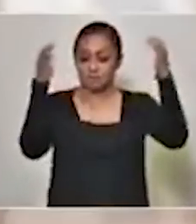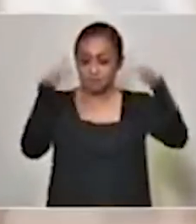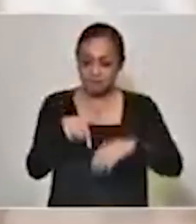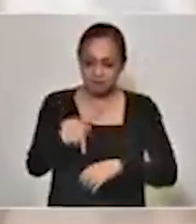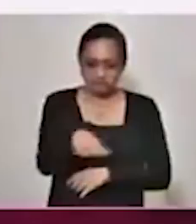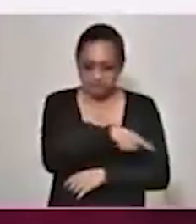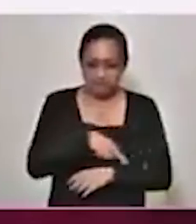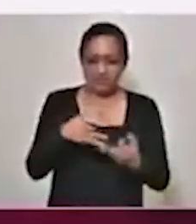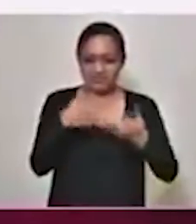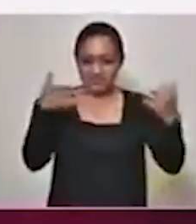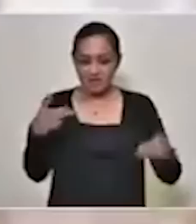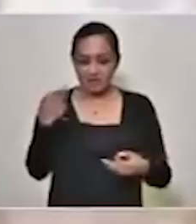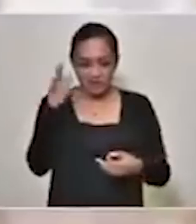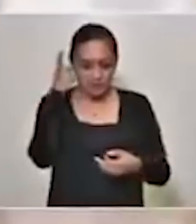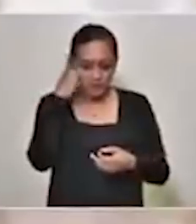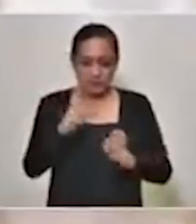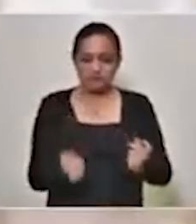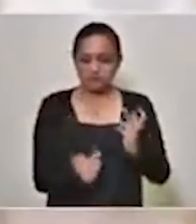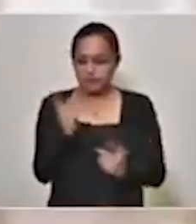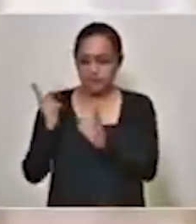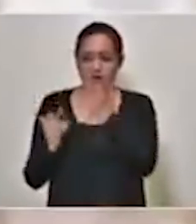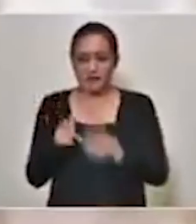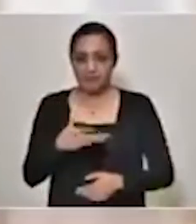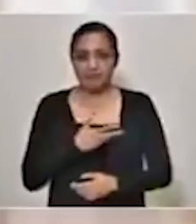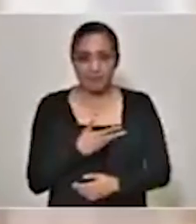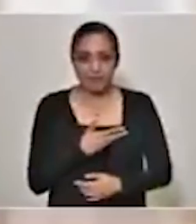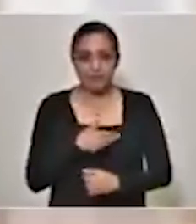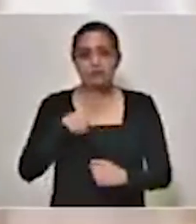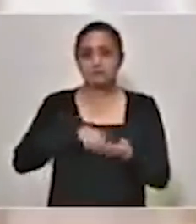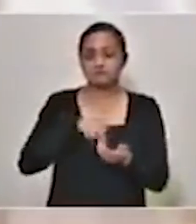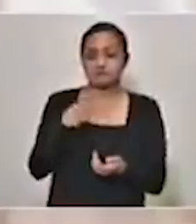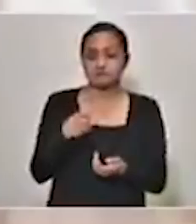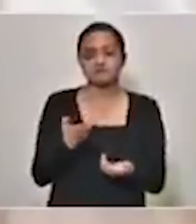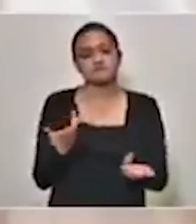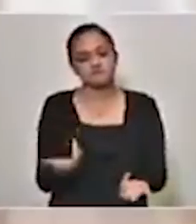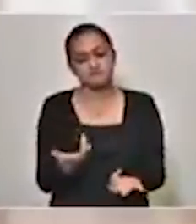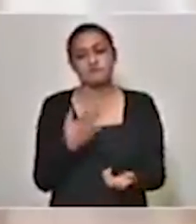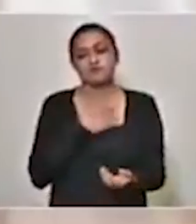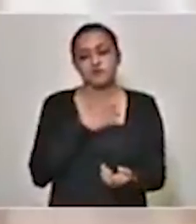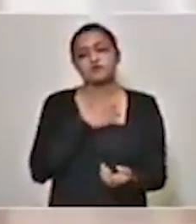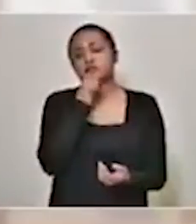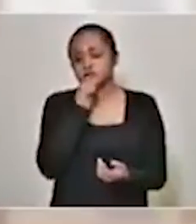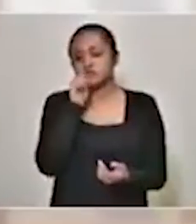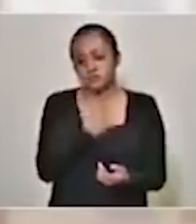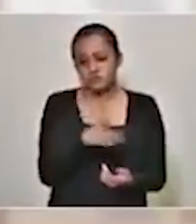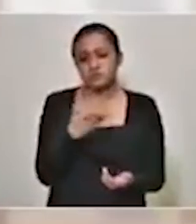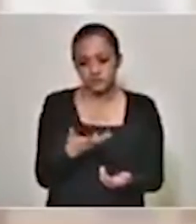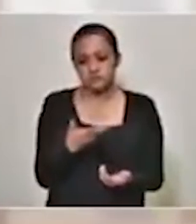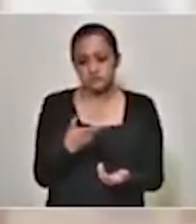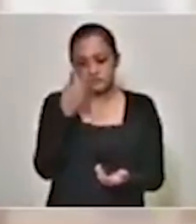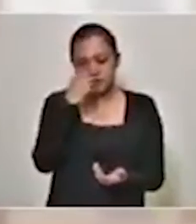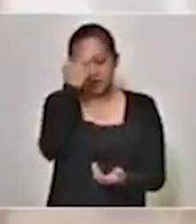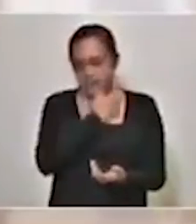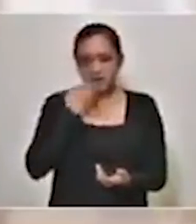y de tierras que están afectadas por ese fenómeno, pues vamos nosotros también a